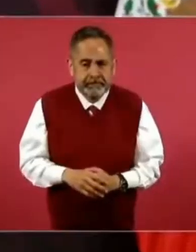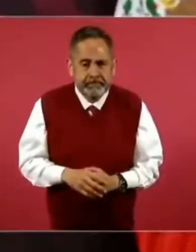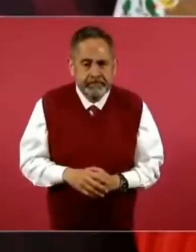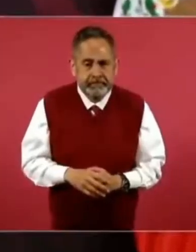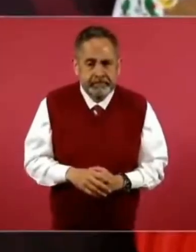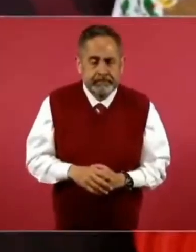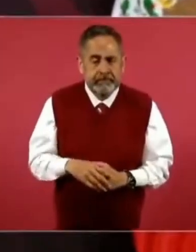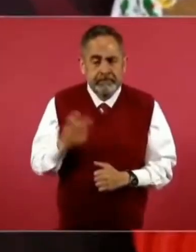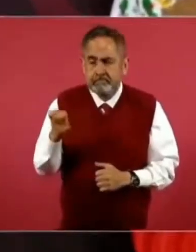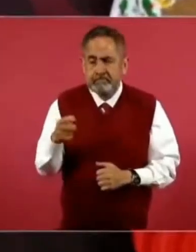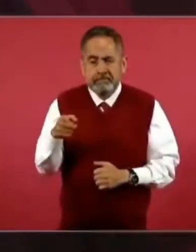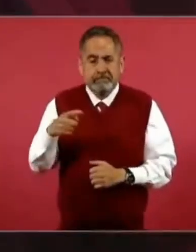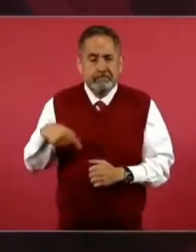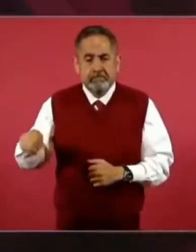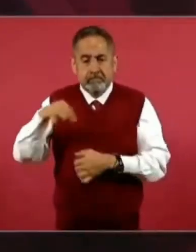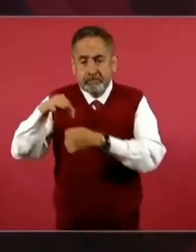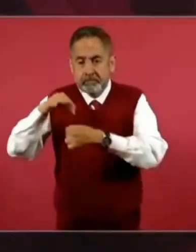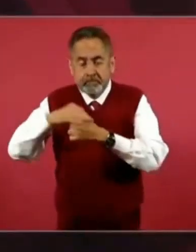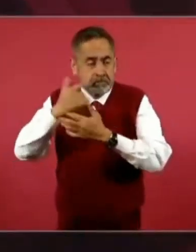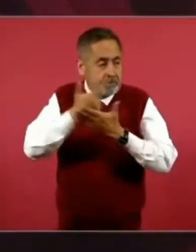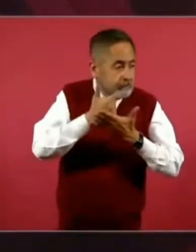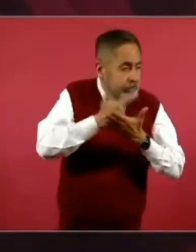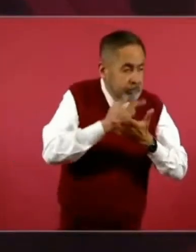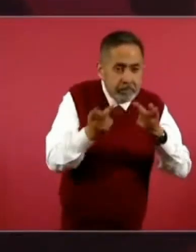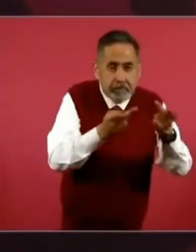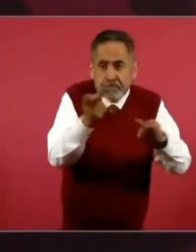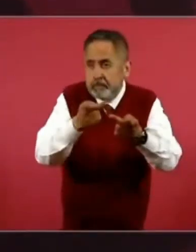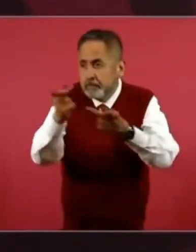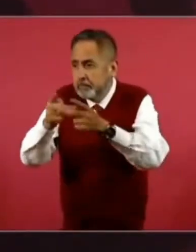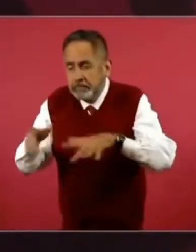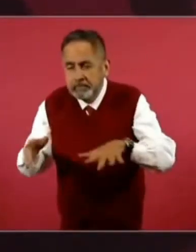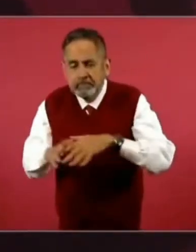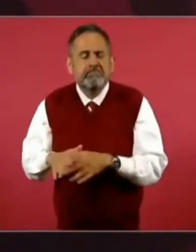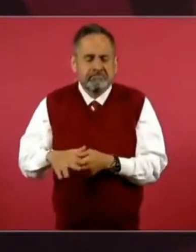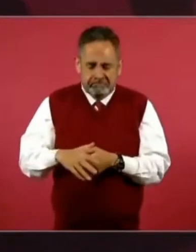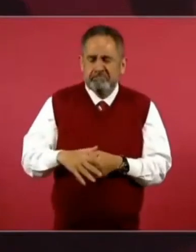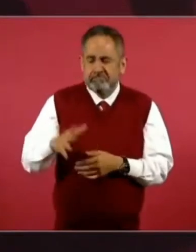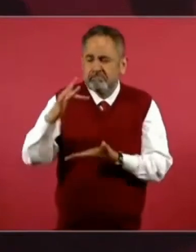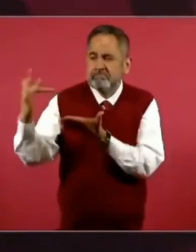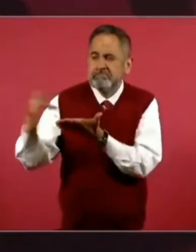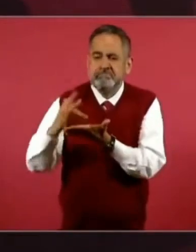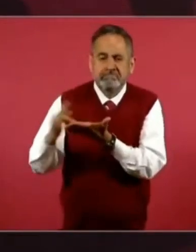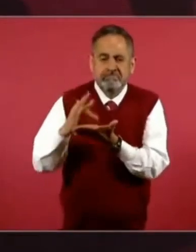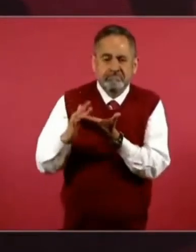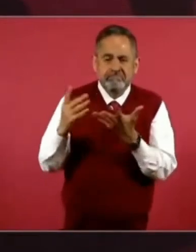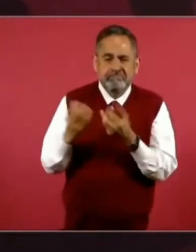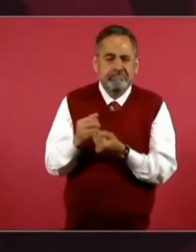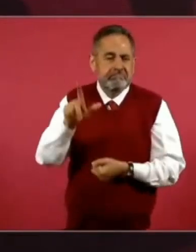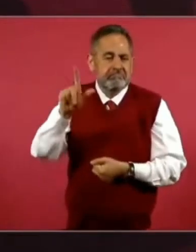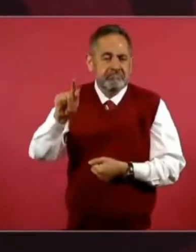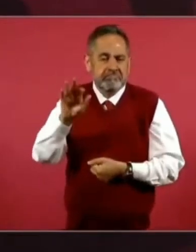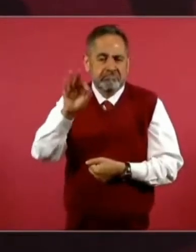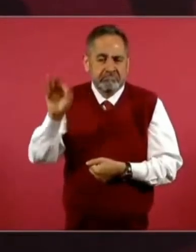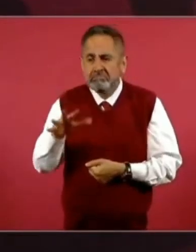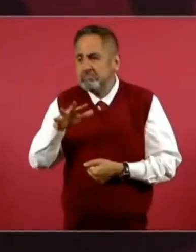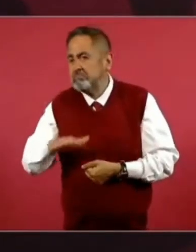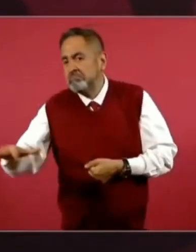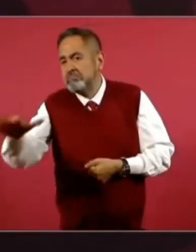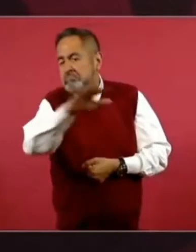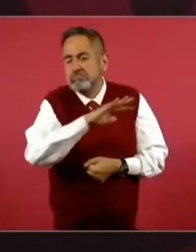En todas las encuestas tenemos un apoyo de más del 70 por ciento de la población,